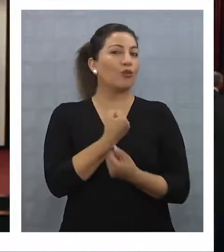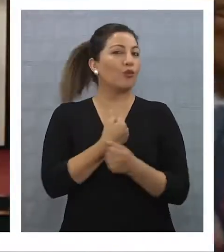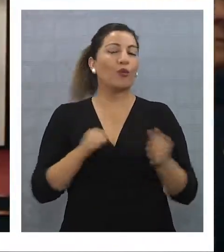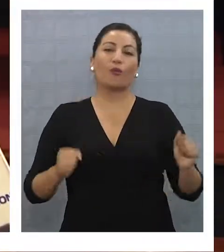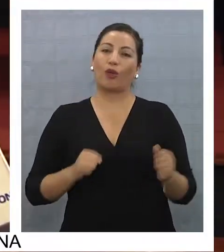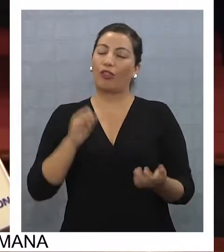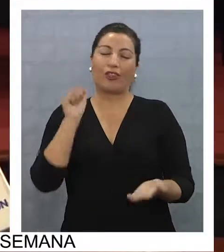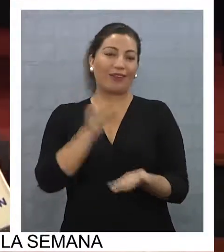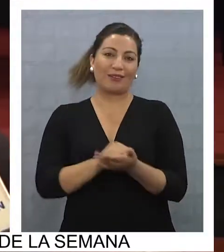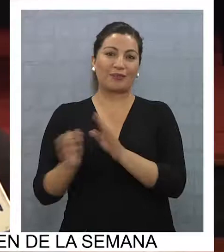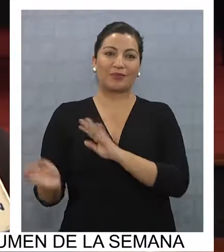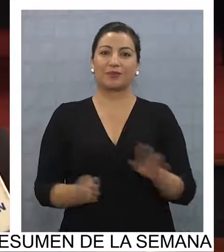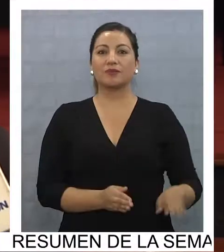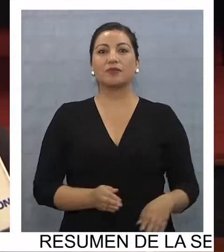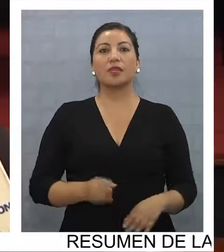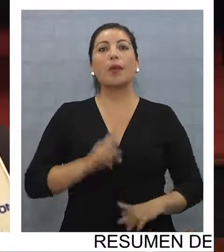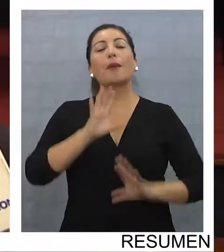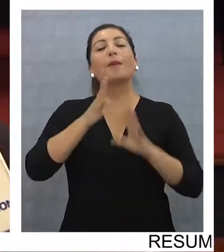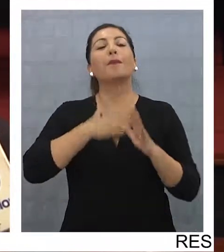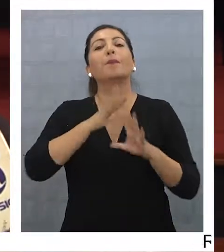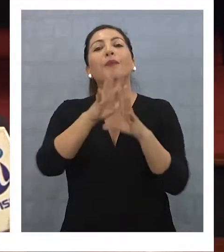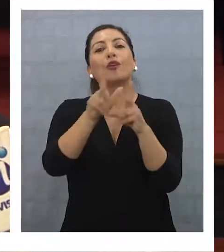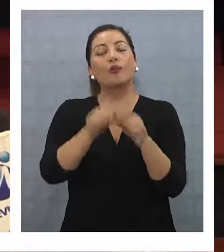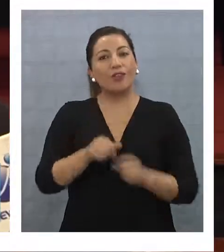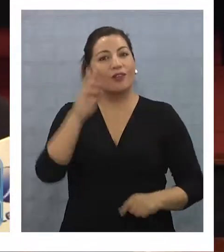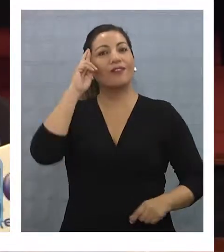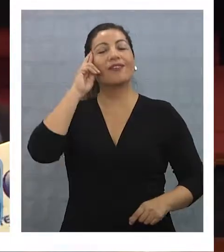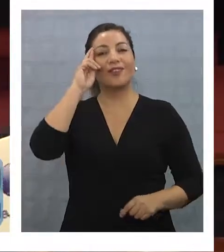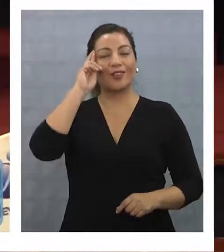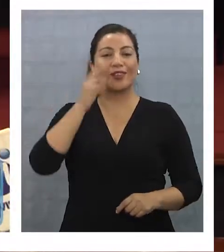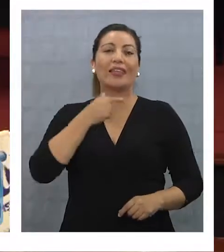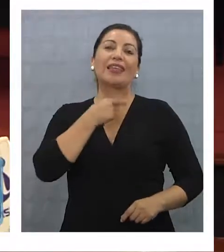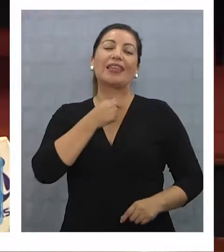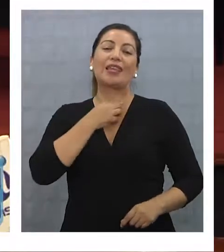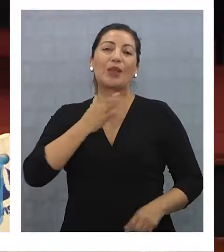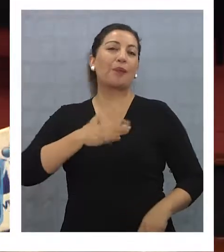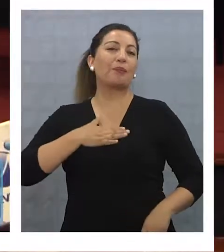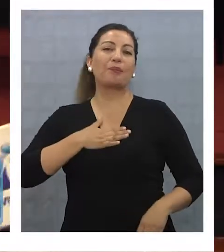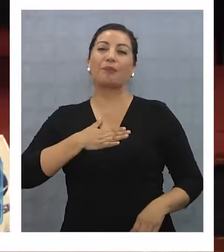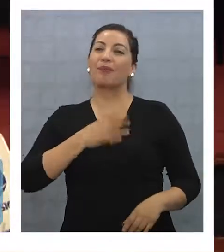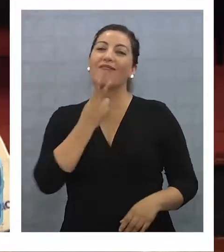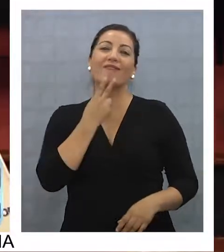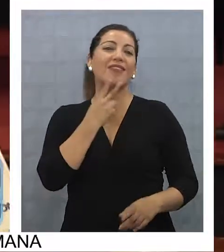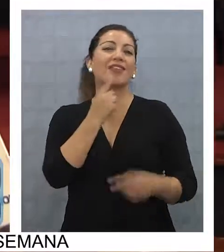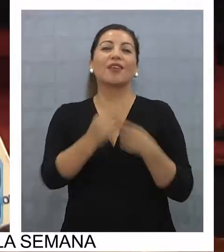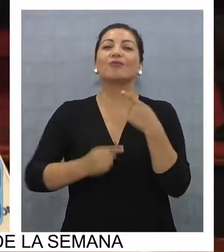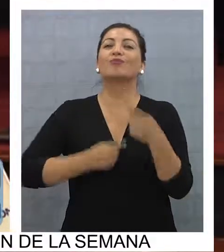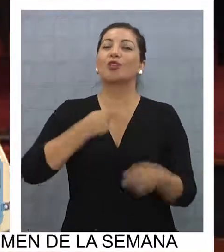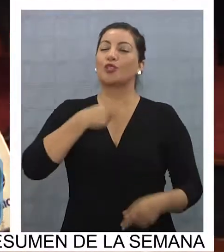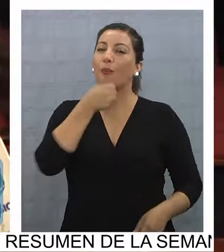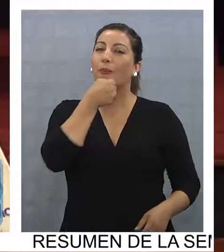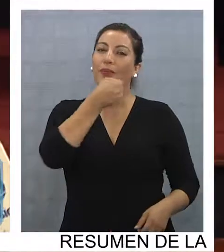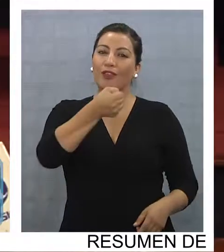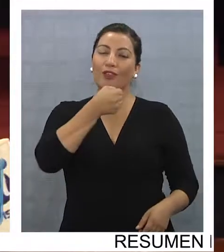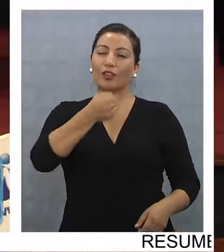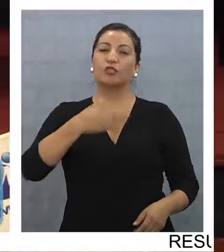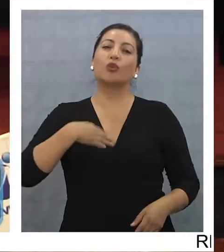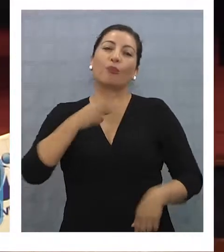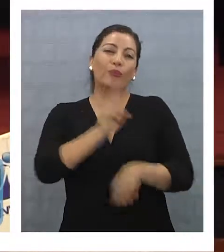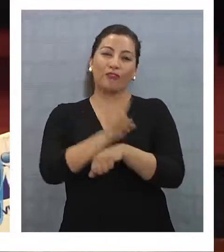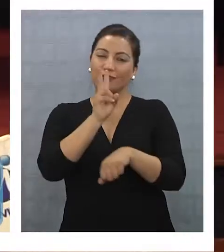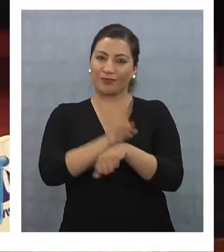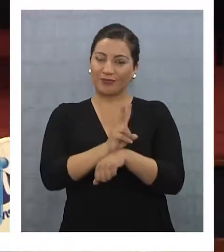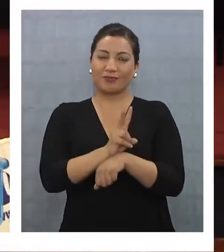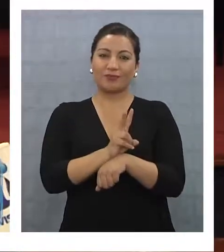quejar. Mis compañeros se acordaron y quisieron premiar mi trayectoria periodística, mi trayectoria como profesor,